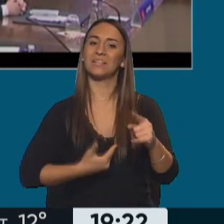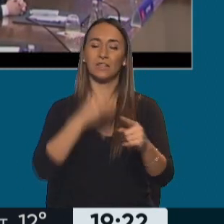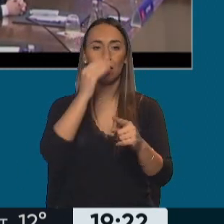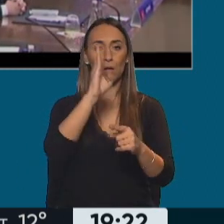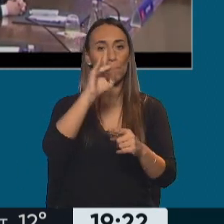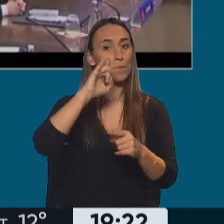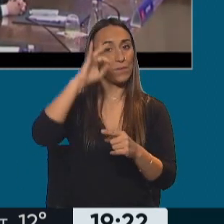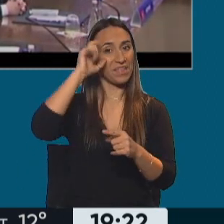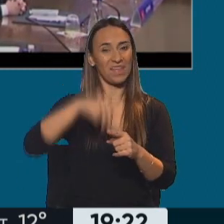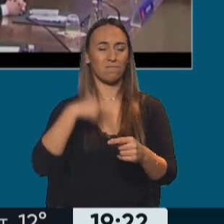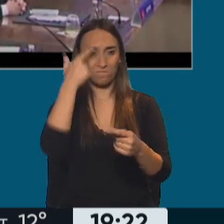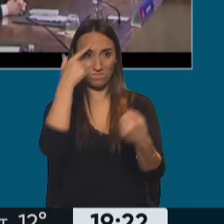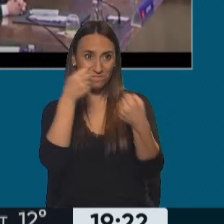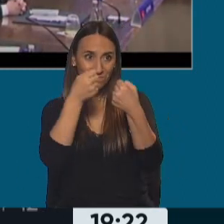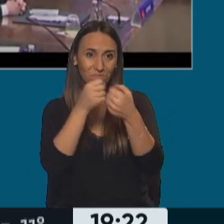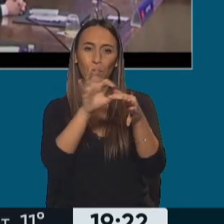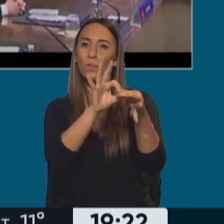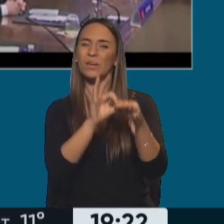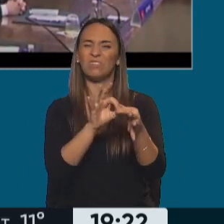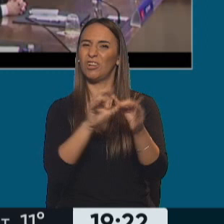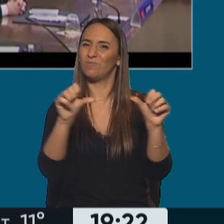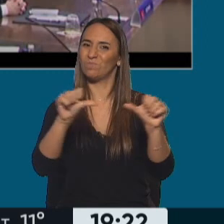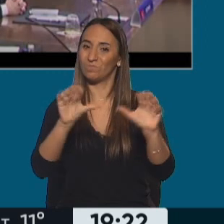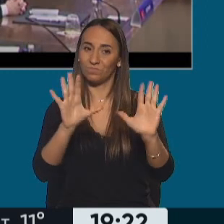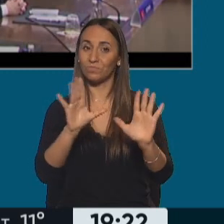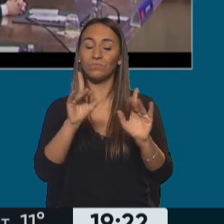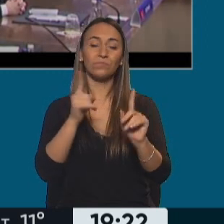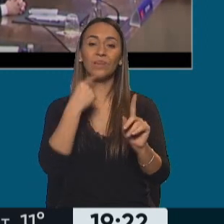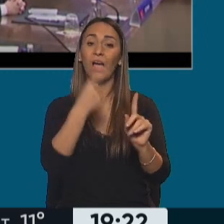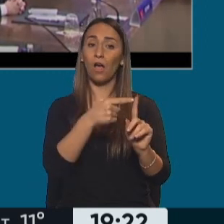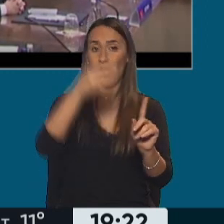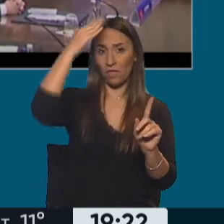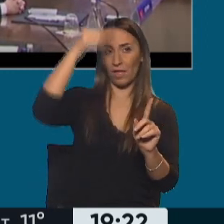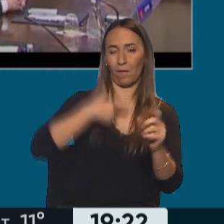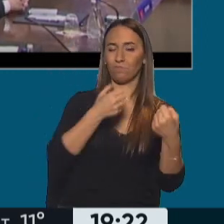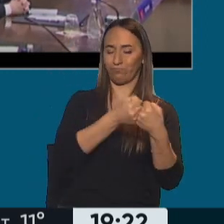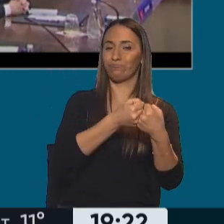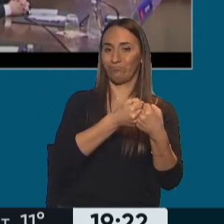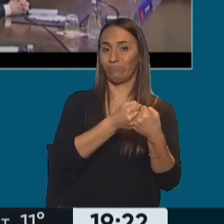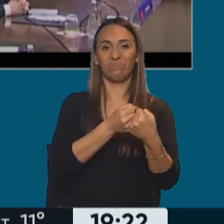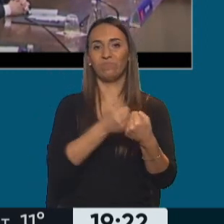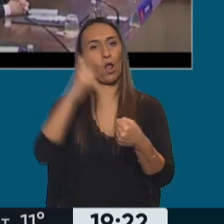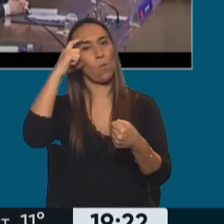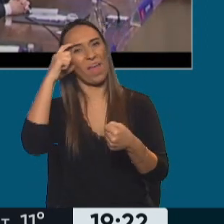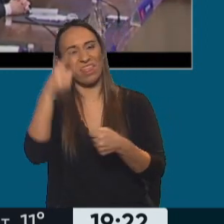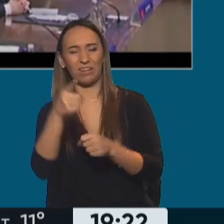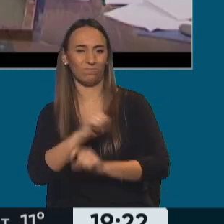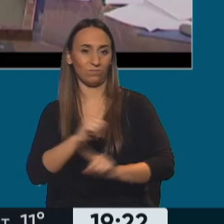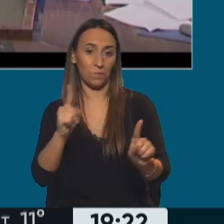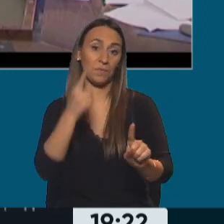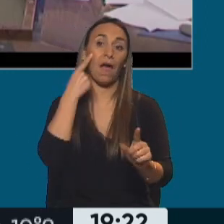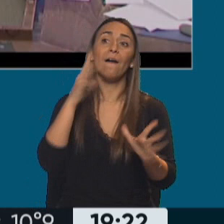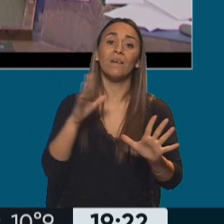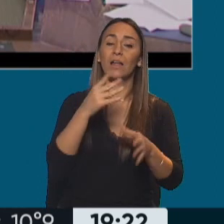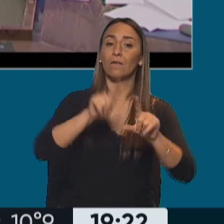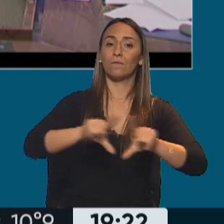que apoyó a Donald Trump, de hecho apoyó la denuncia de fraude de Trump. Así que veremos qué pasa en las próximas horas y si finalmente llega esta invitación